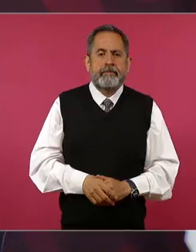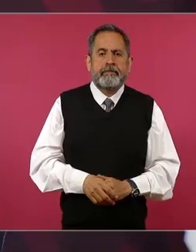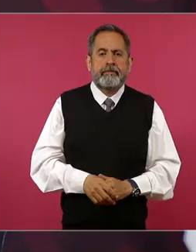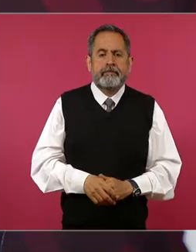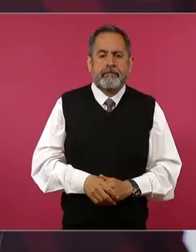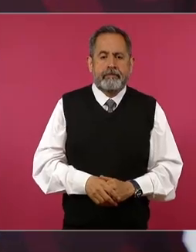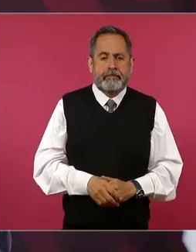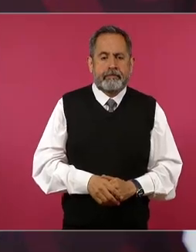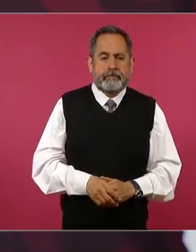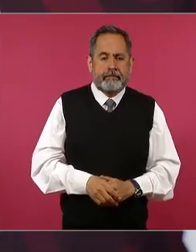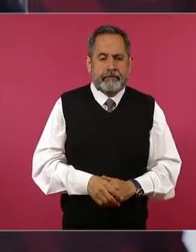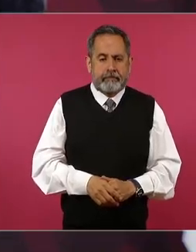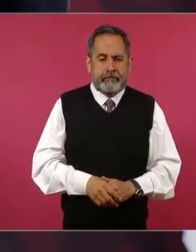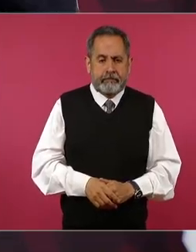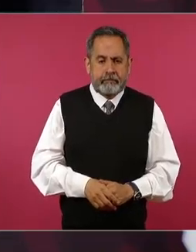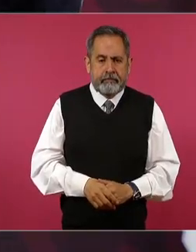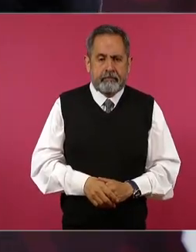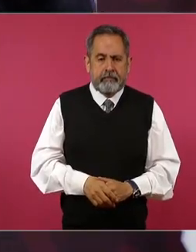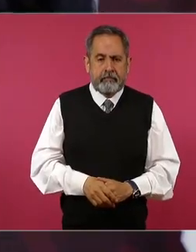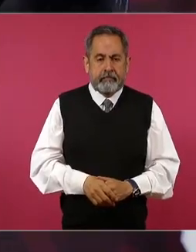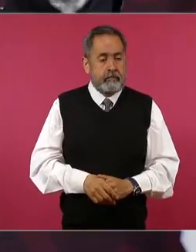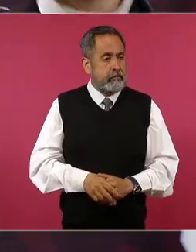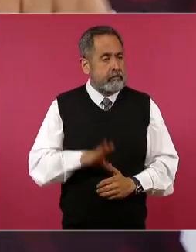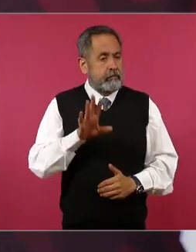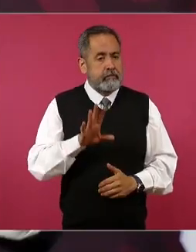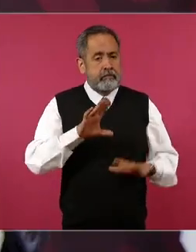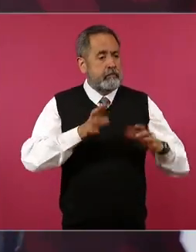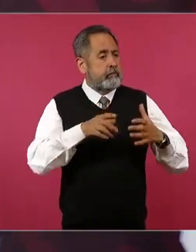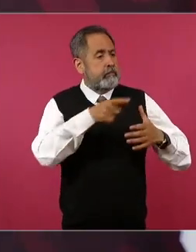como si fuese